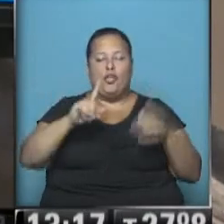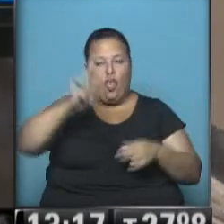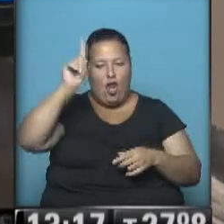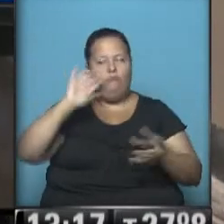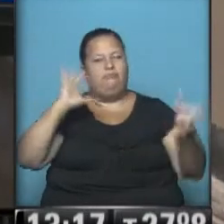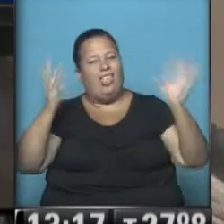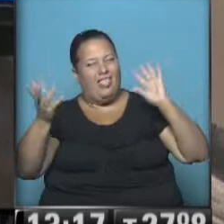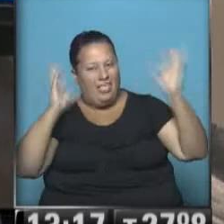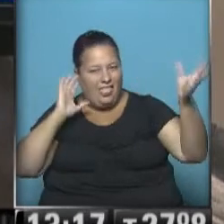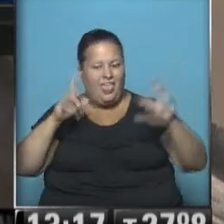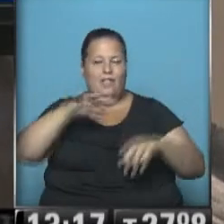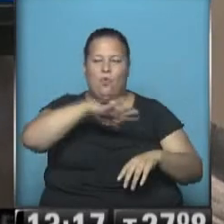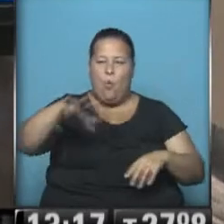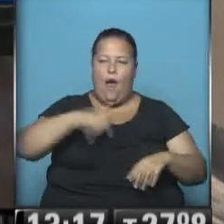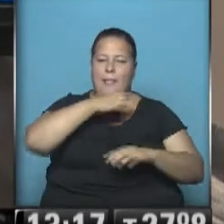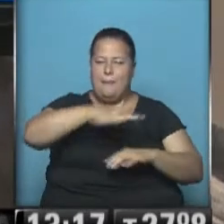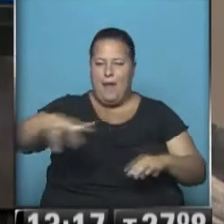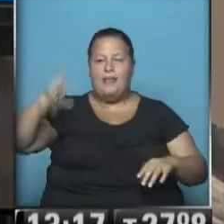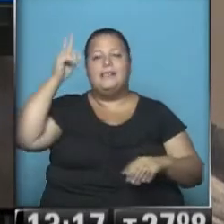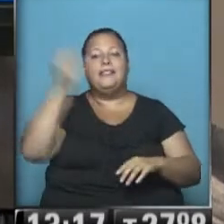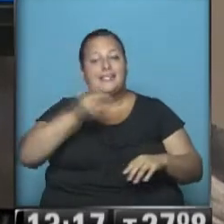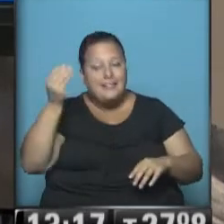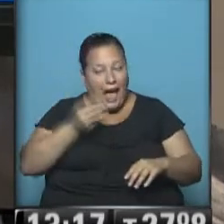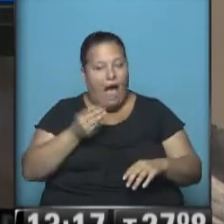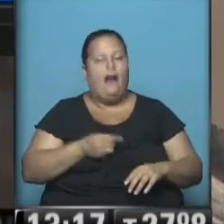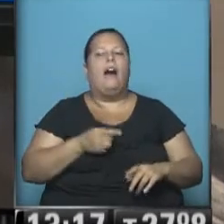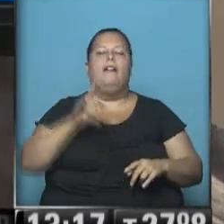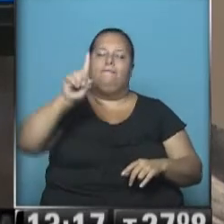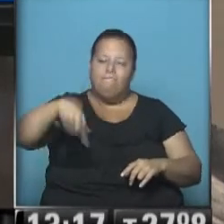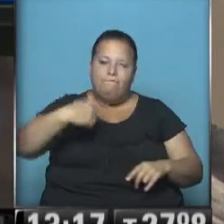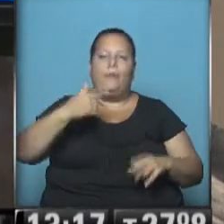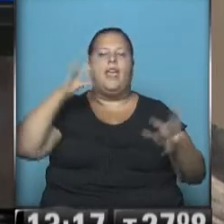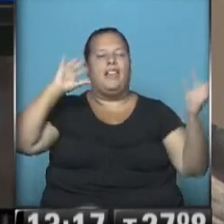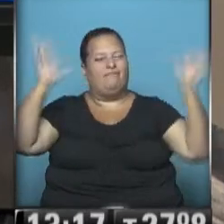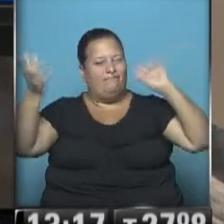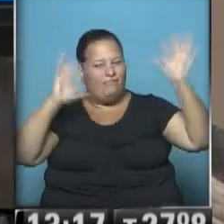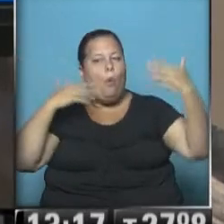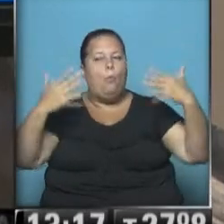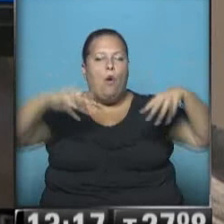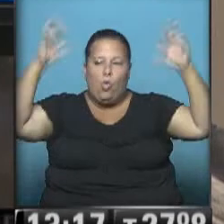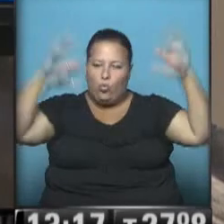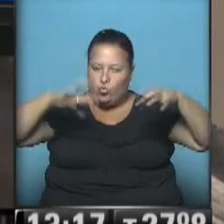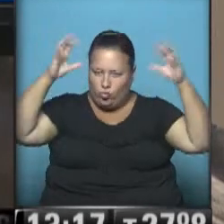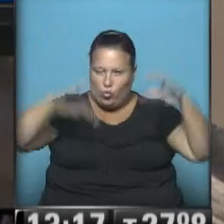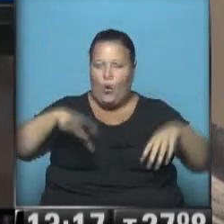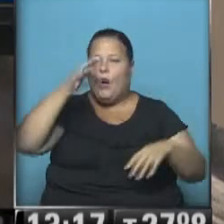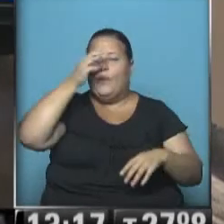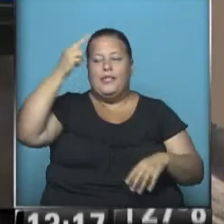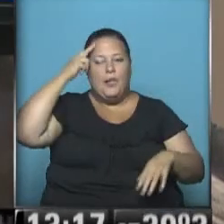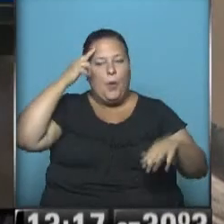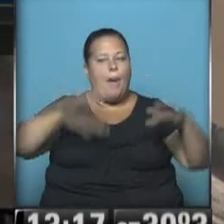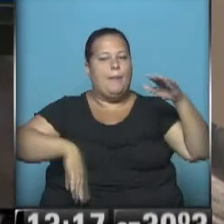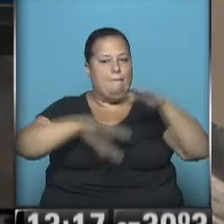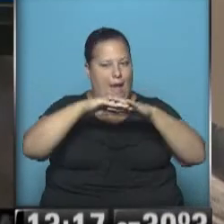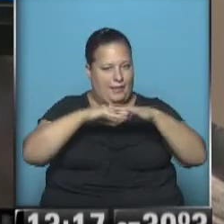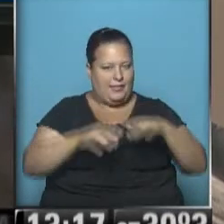algo de inestabilidad en la región costera. Y el sábado, a partir del sábado, ingresa esta nubosidad inestable, la posibilidad de precipitaciones con 29 grados